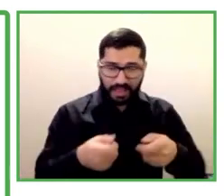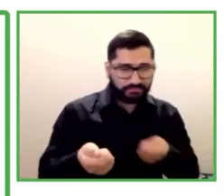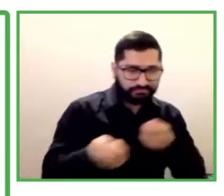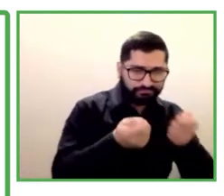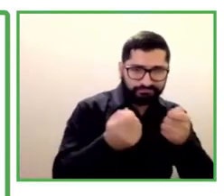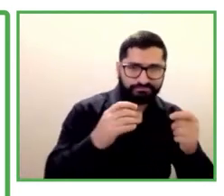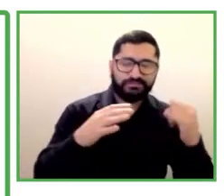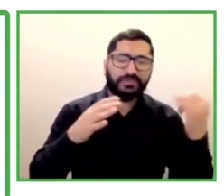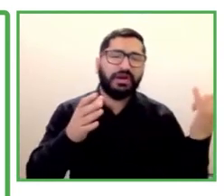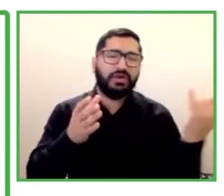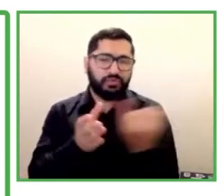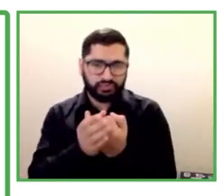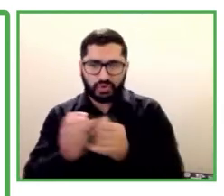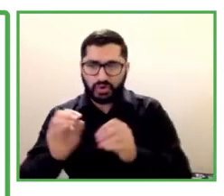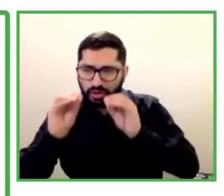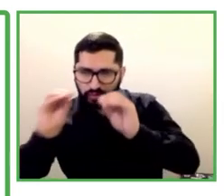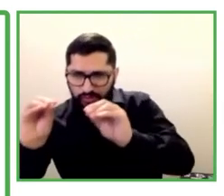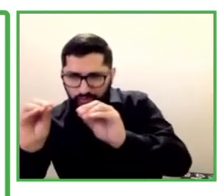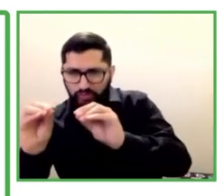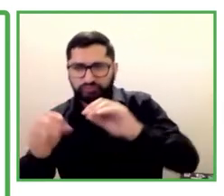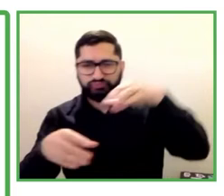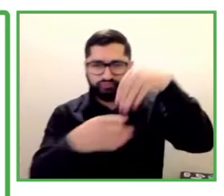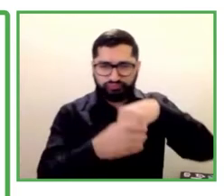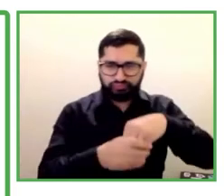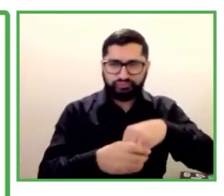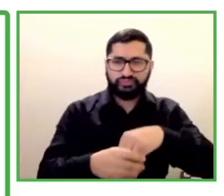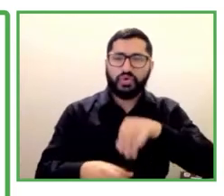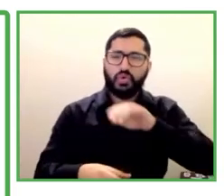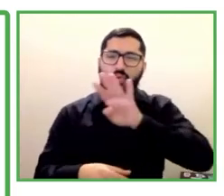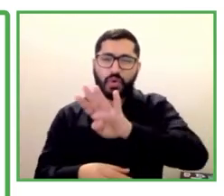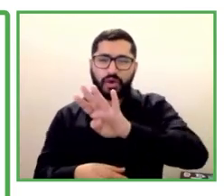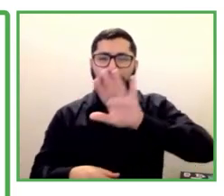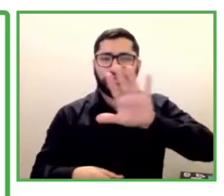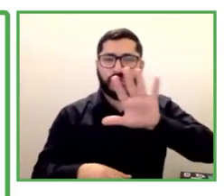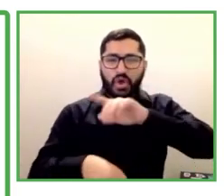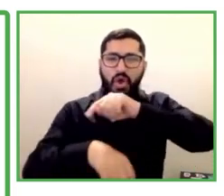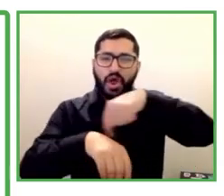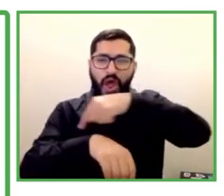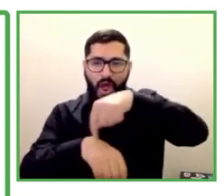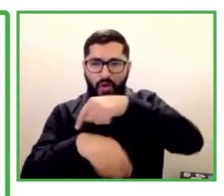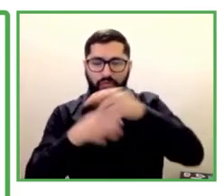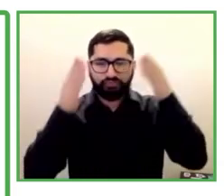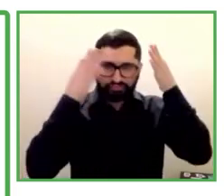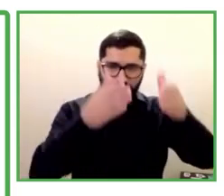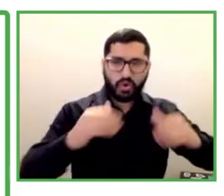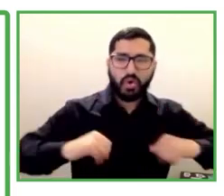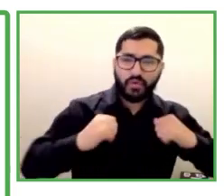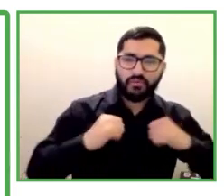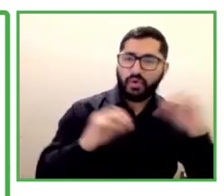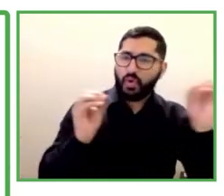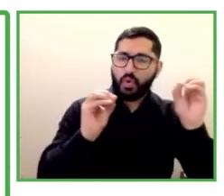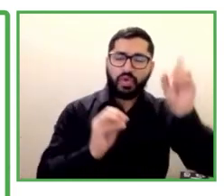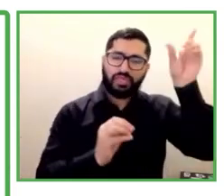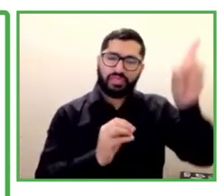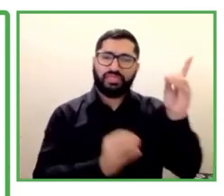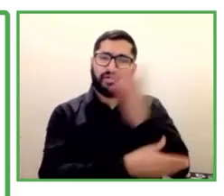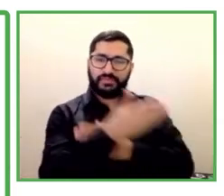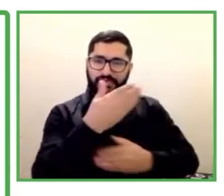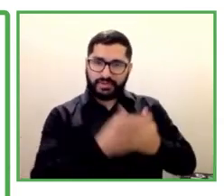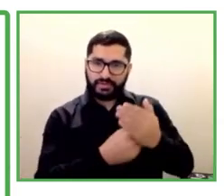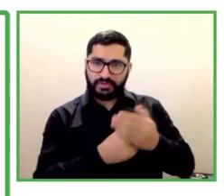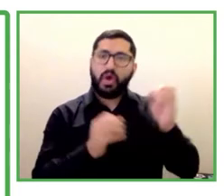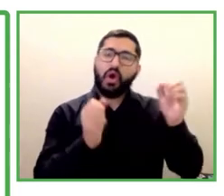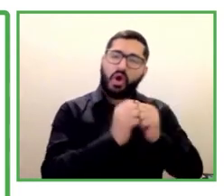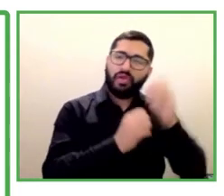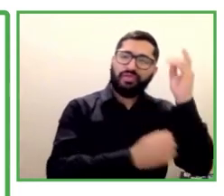una generación de personas jóvenes con y sin discapacidades sin discriminación en diversos módulos